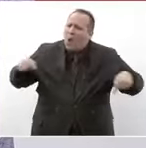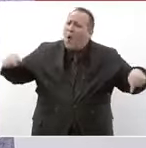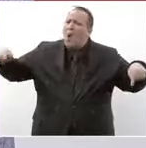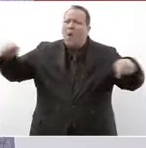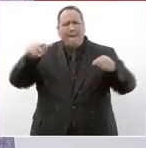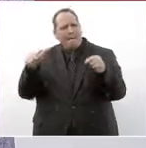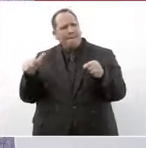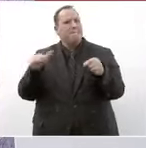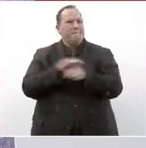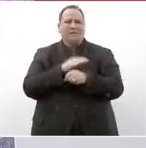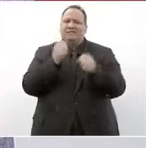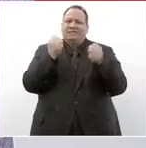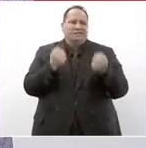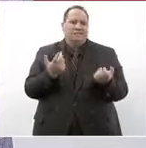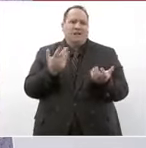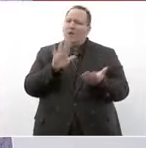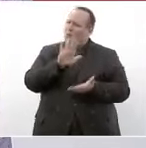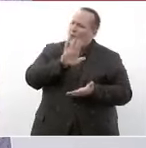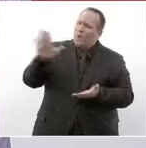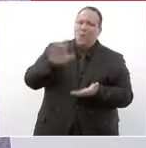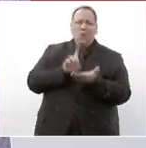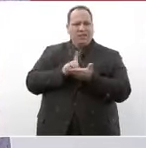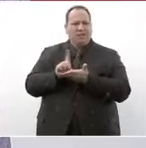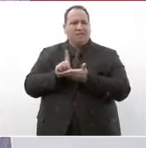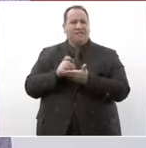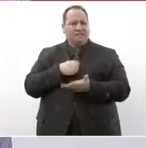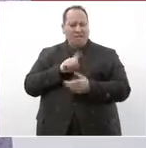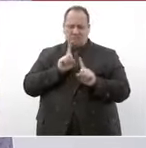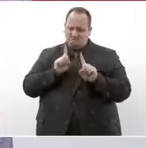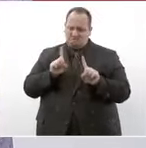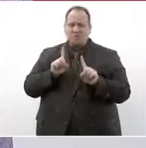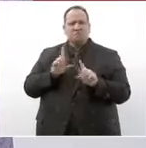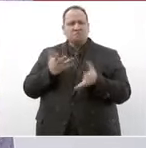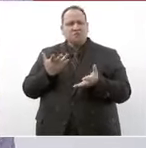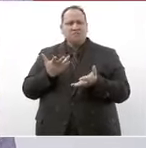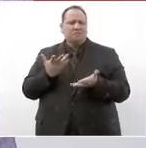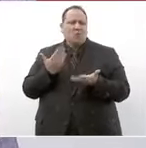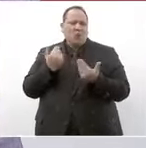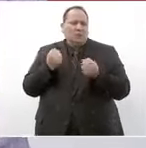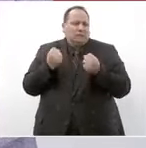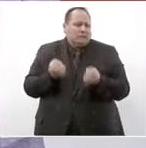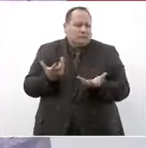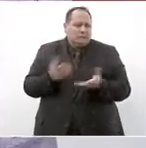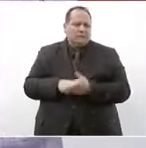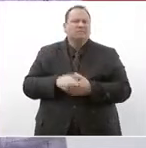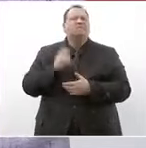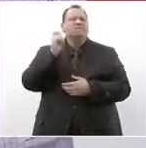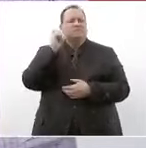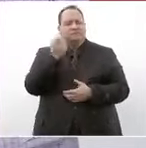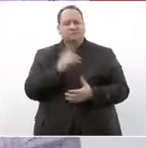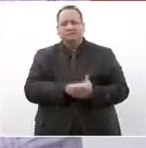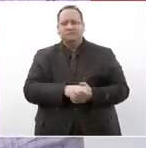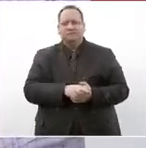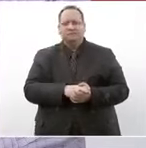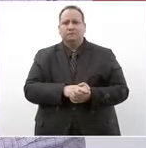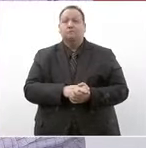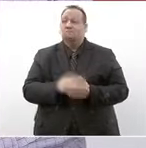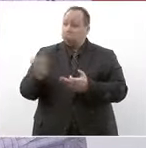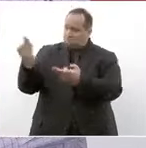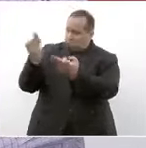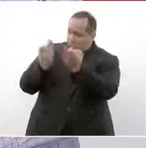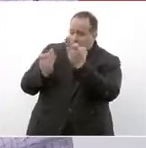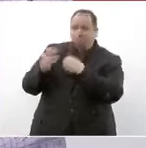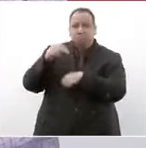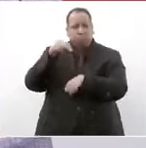a plenitud el derecho a la salud que significa atención